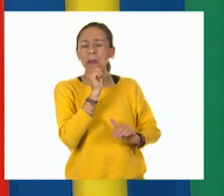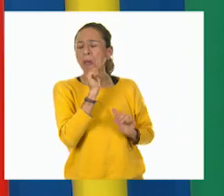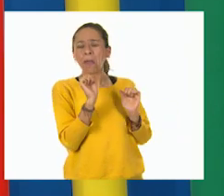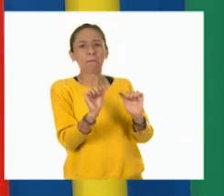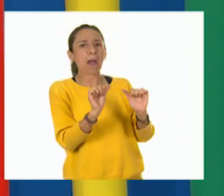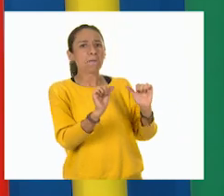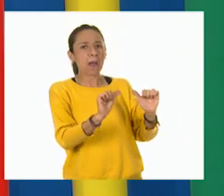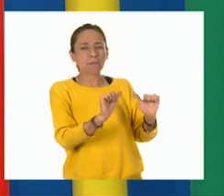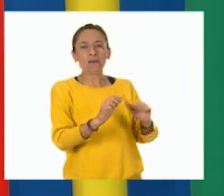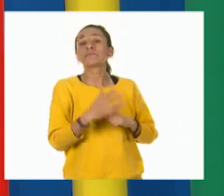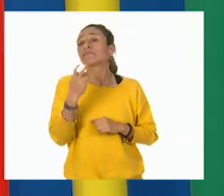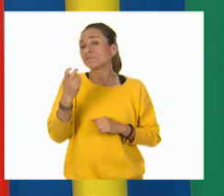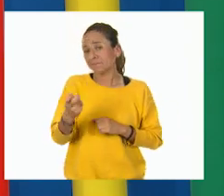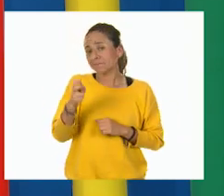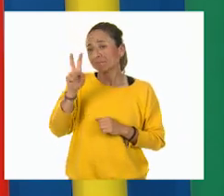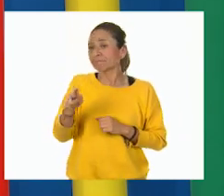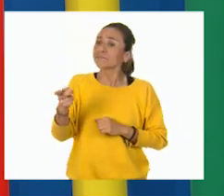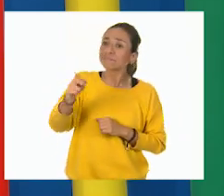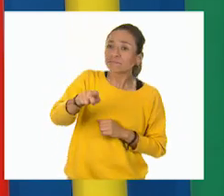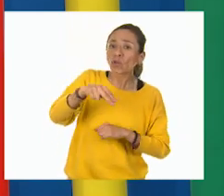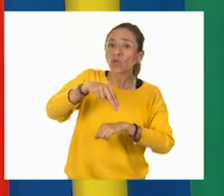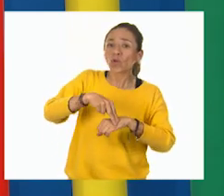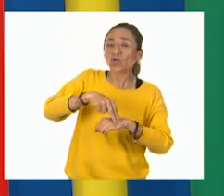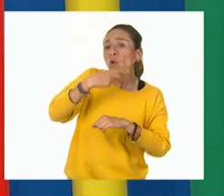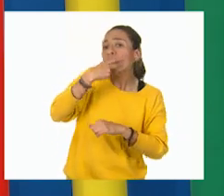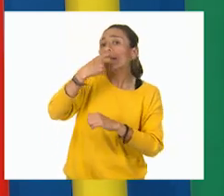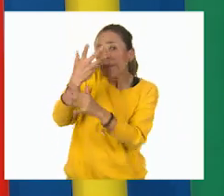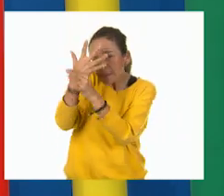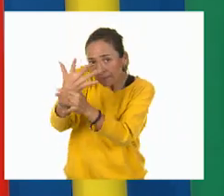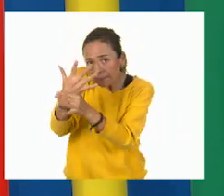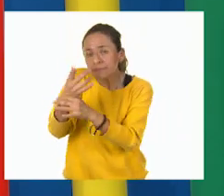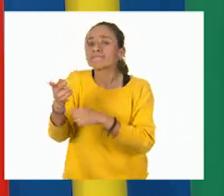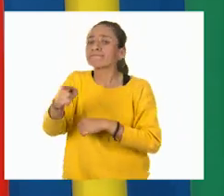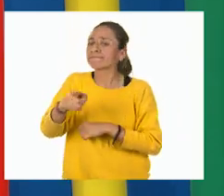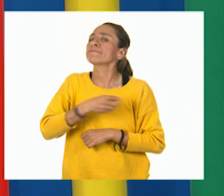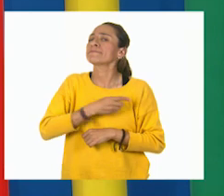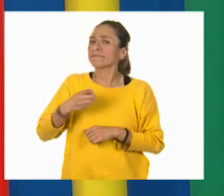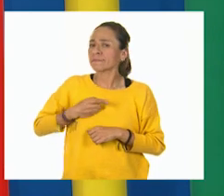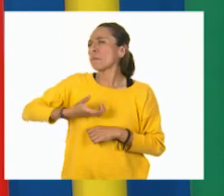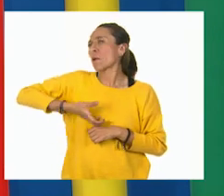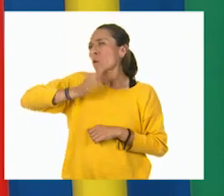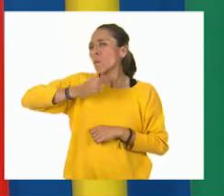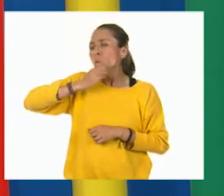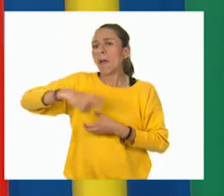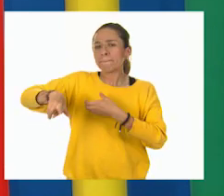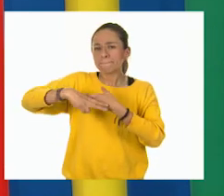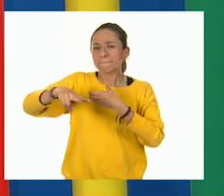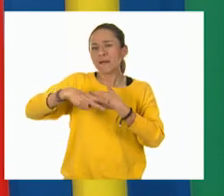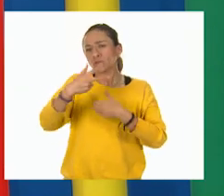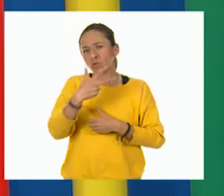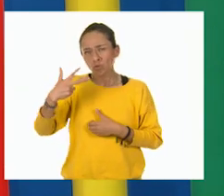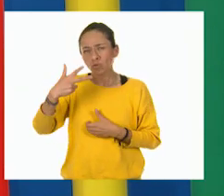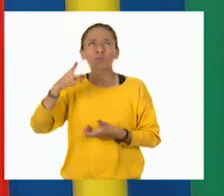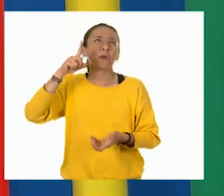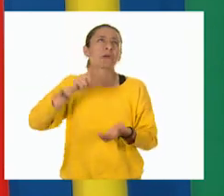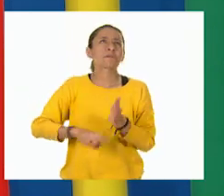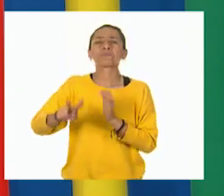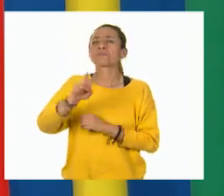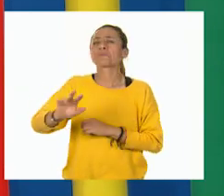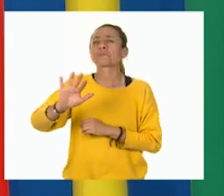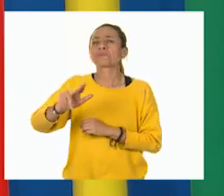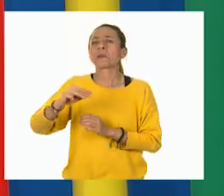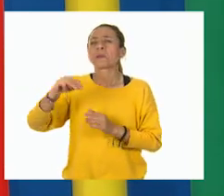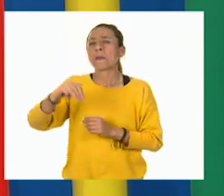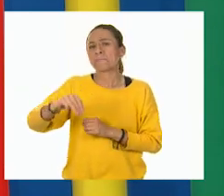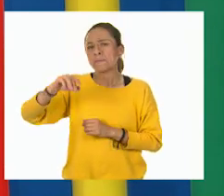me cuenta que el doctor le dijo que debe tomar por lo menos ocho vasos de agua de 250 mililitros por